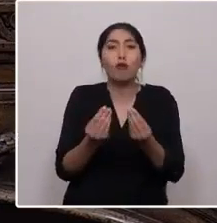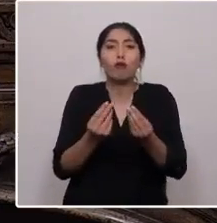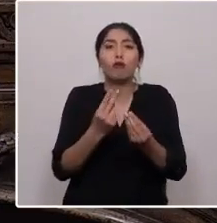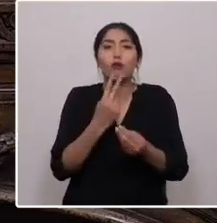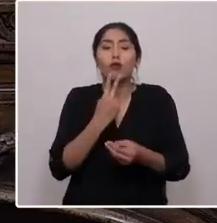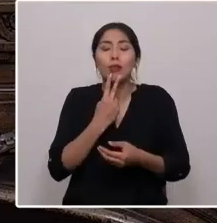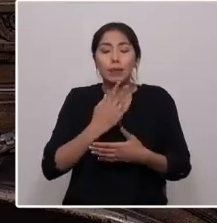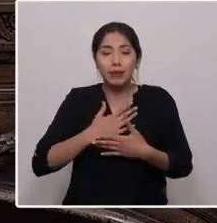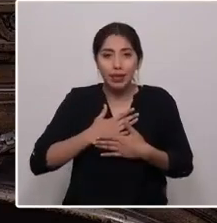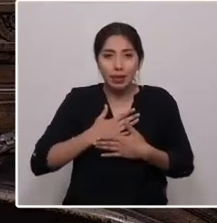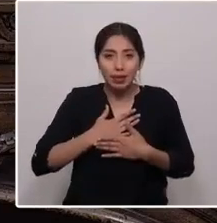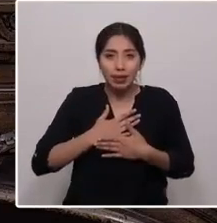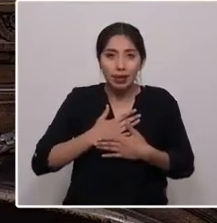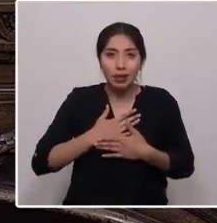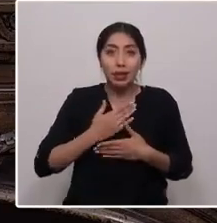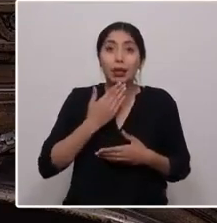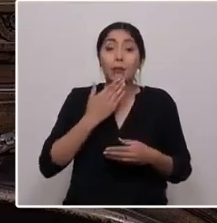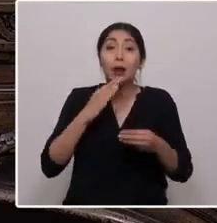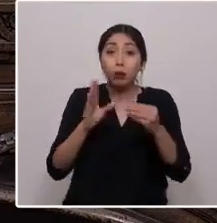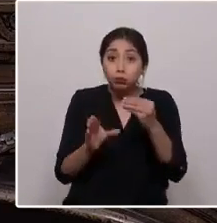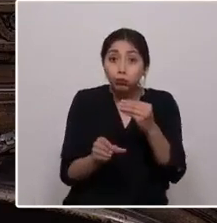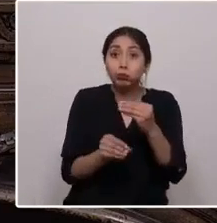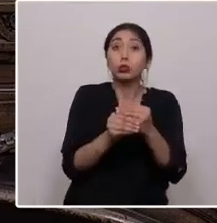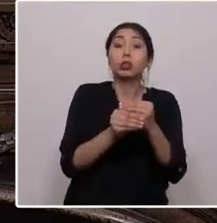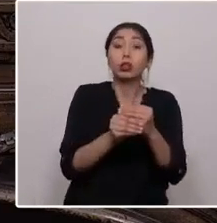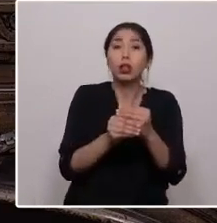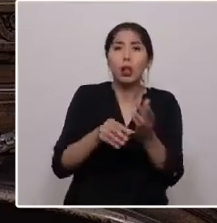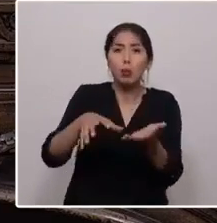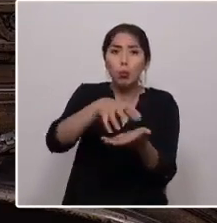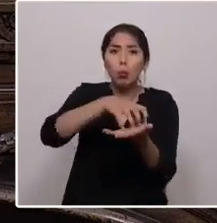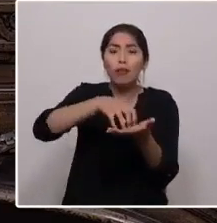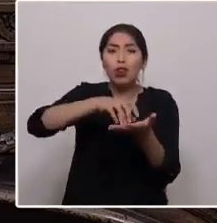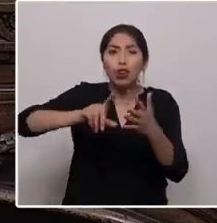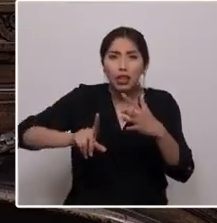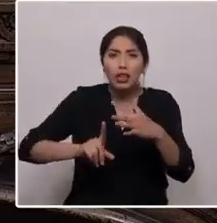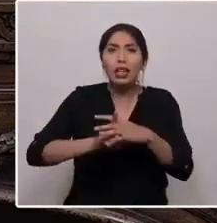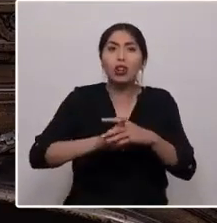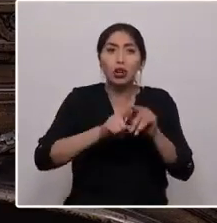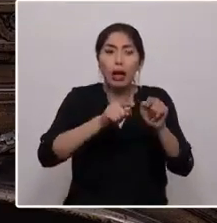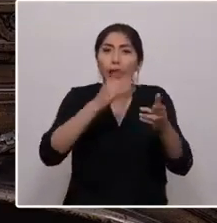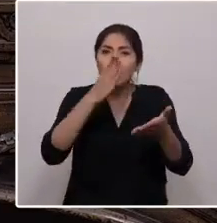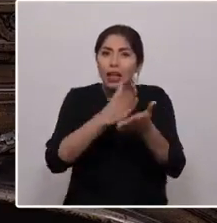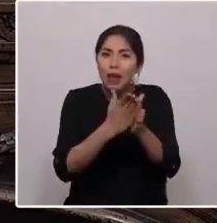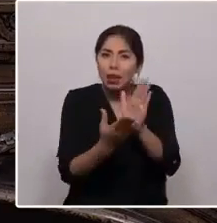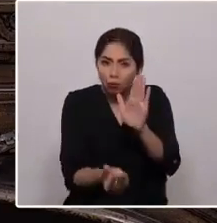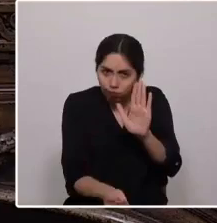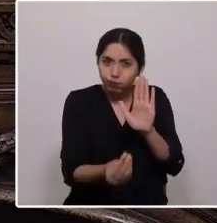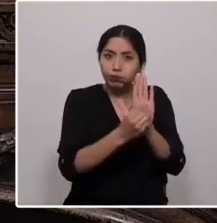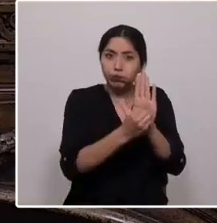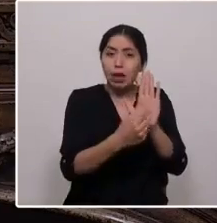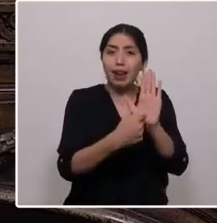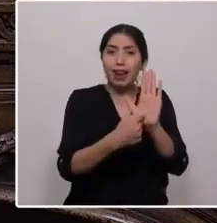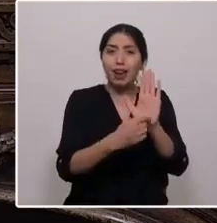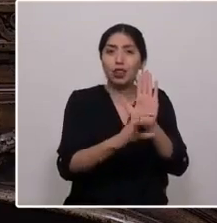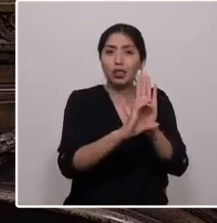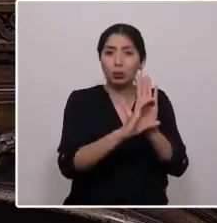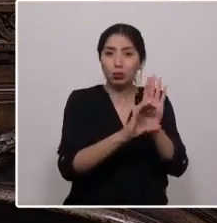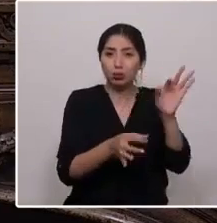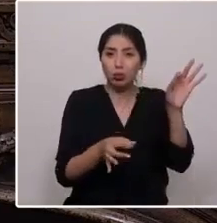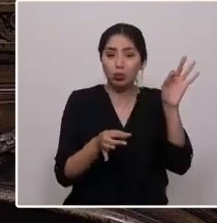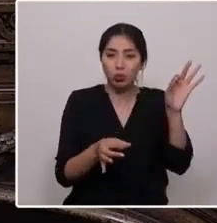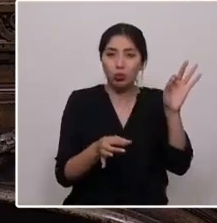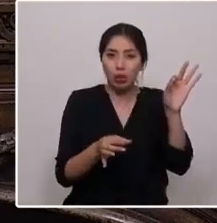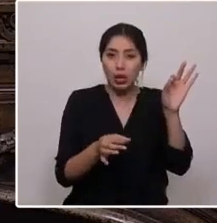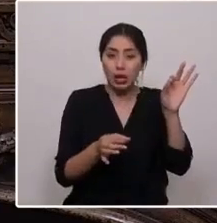aporte desde los pueblos originarios, que estimo deben quedar plasmados en esta carta magna, expresando